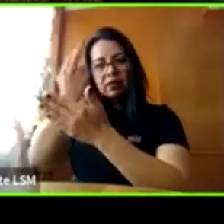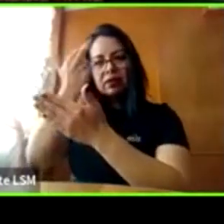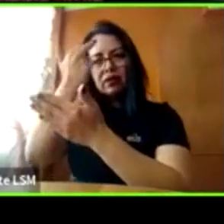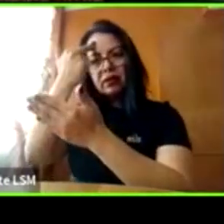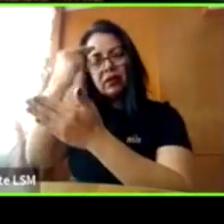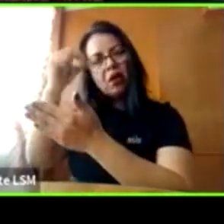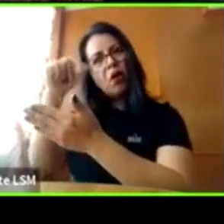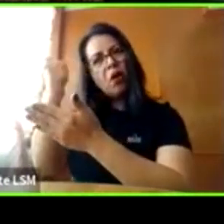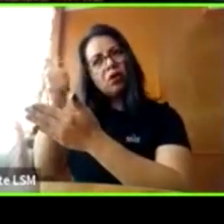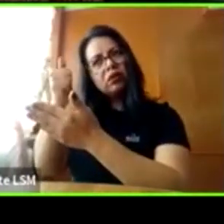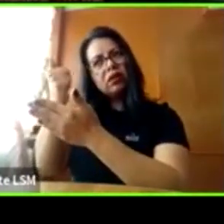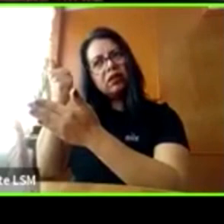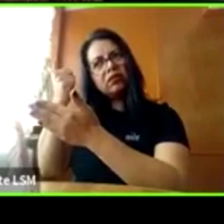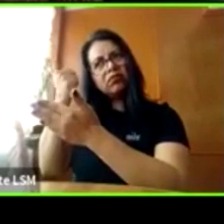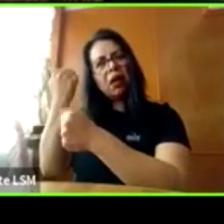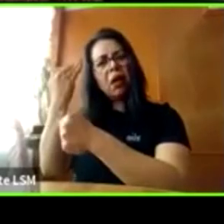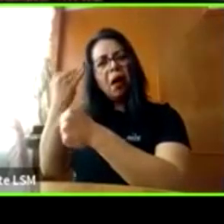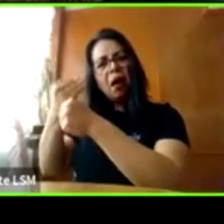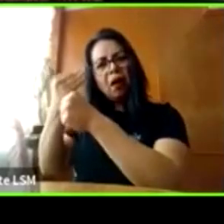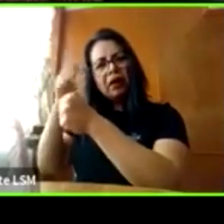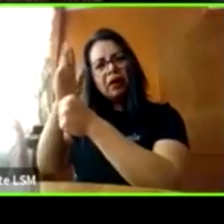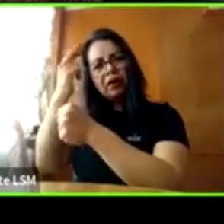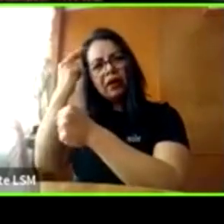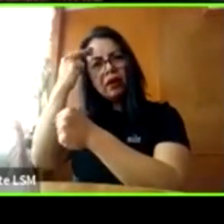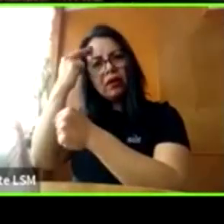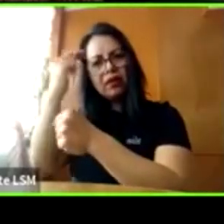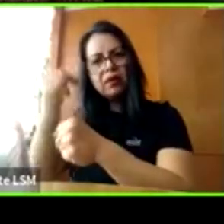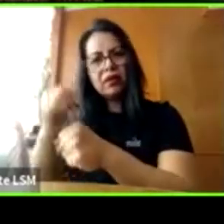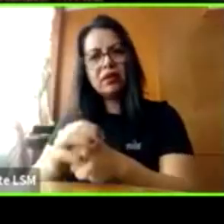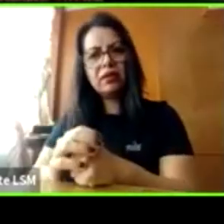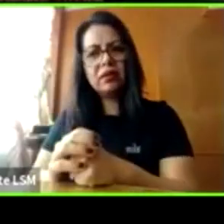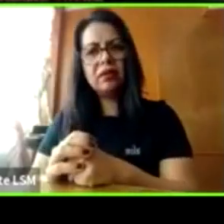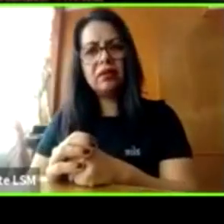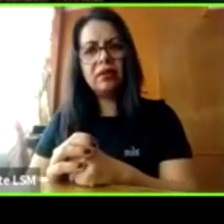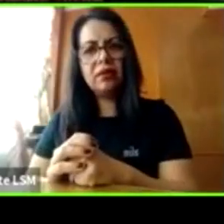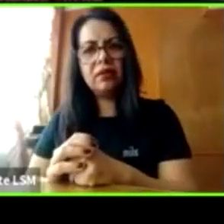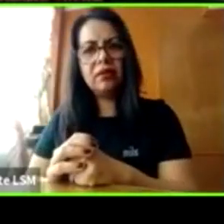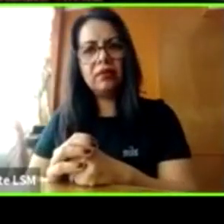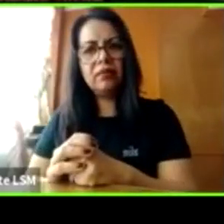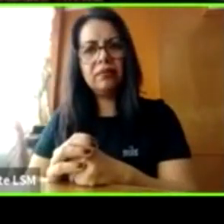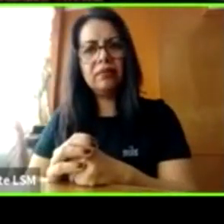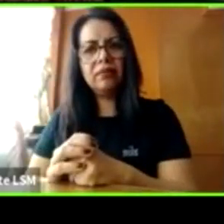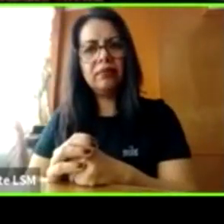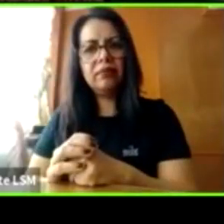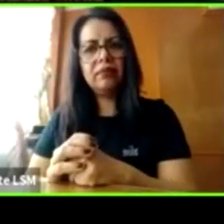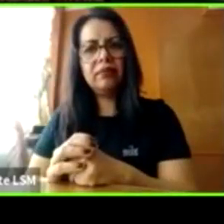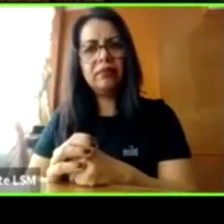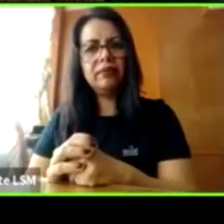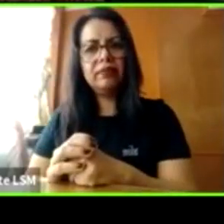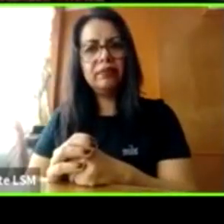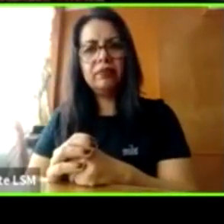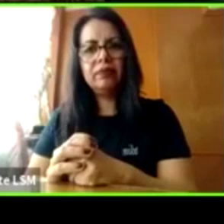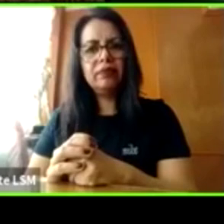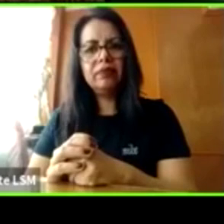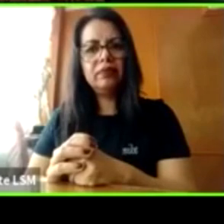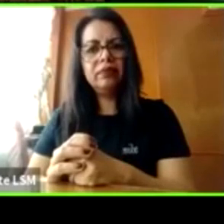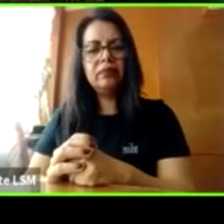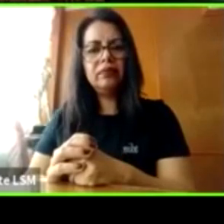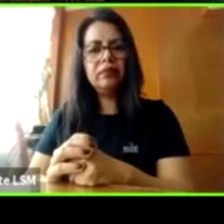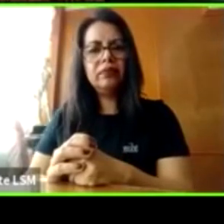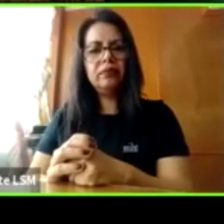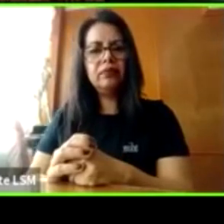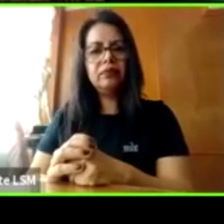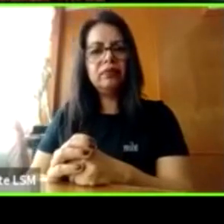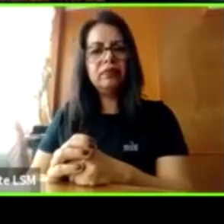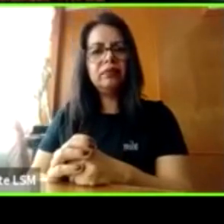se hizo un trabajo muy interesante en México sobre cómo se socializa justamente el acoso y la violencia sexual a partir